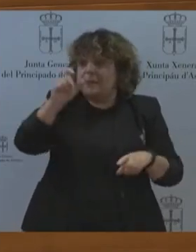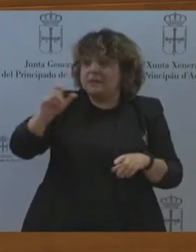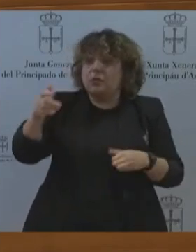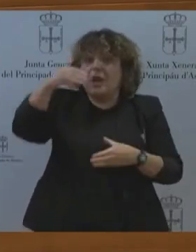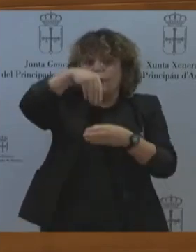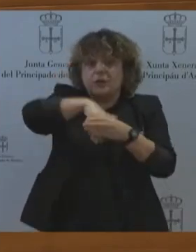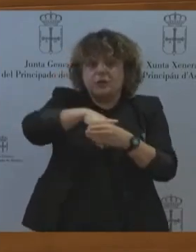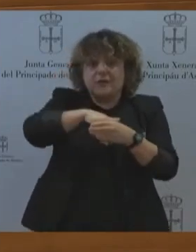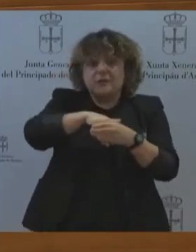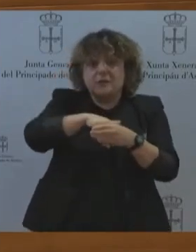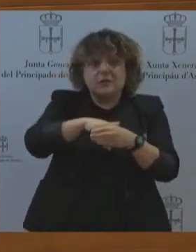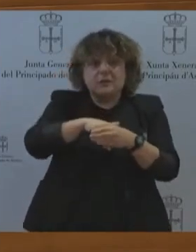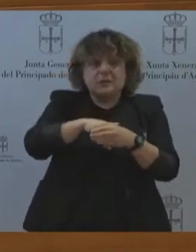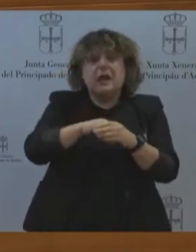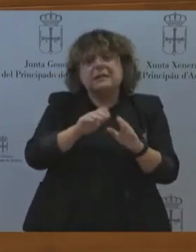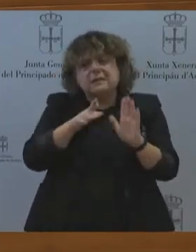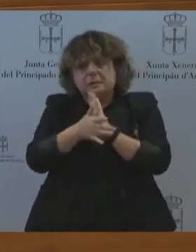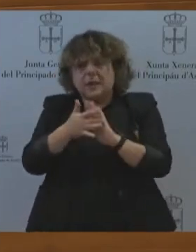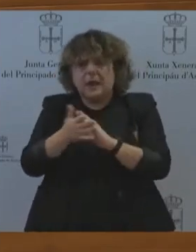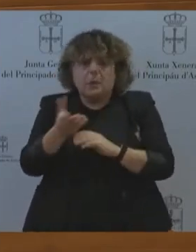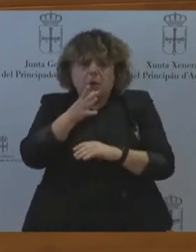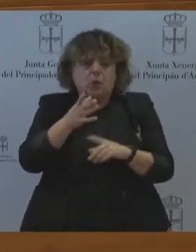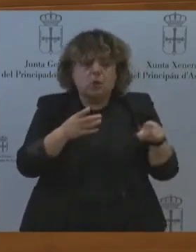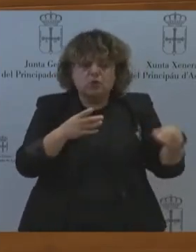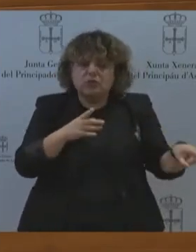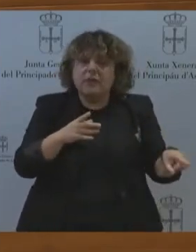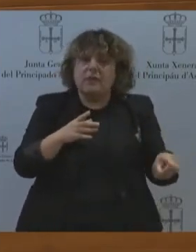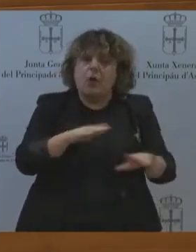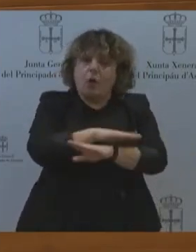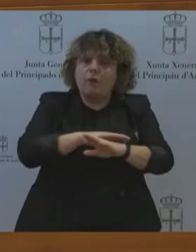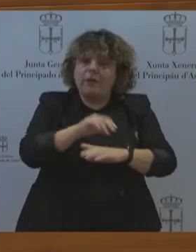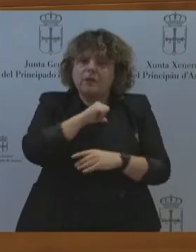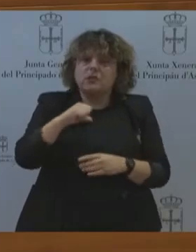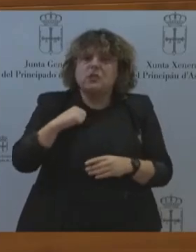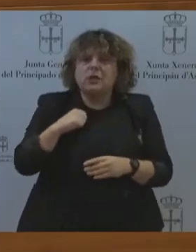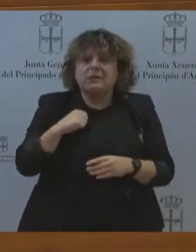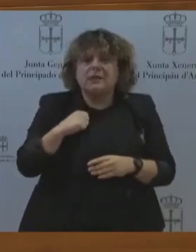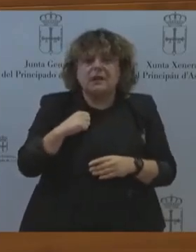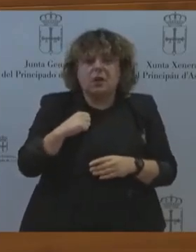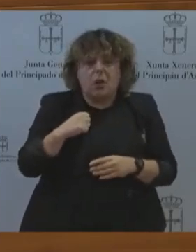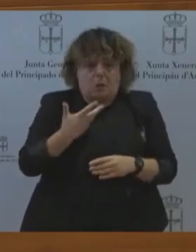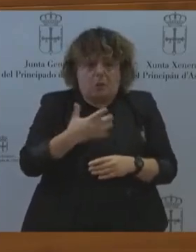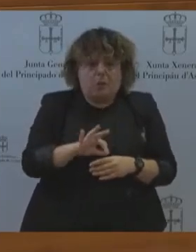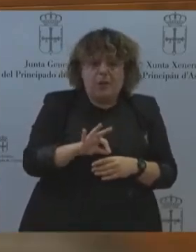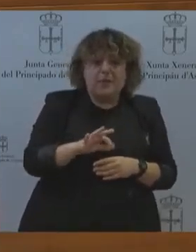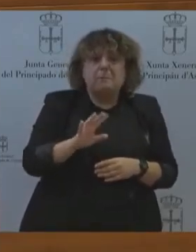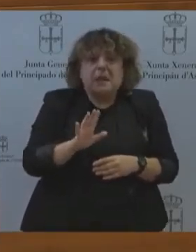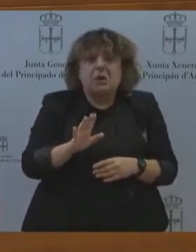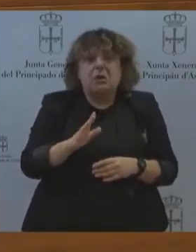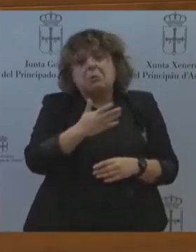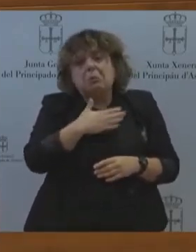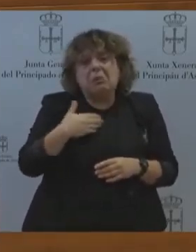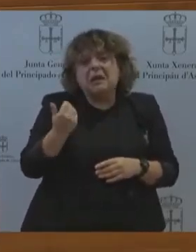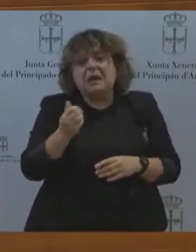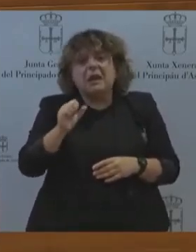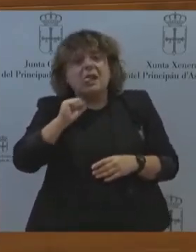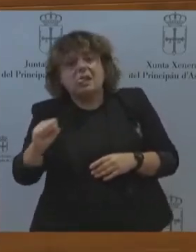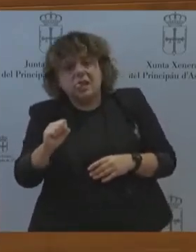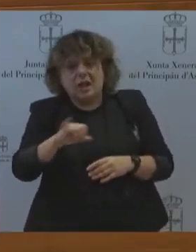seate usted a Izquierda Unida. Me temo, por tanto, que desde el primer momento está renunciando a ser el presidente de todos.